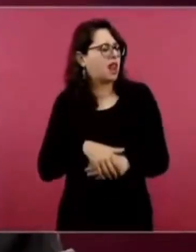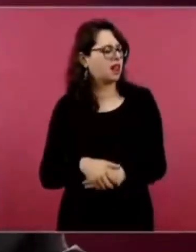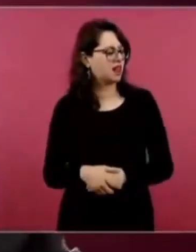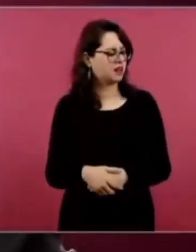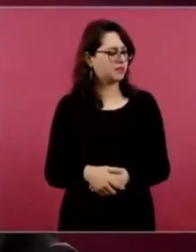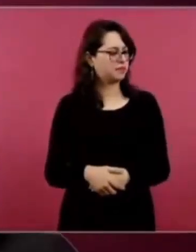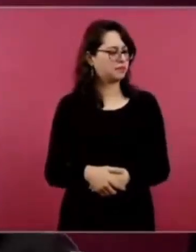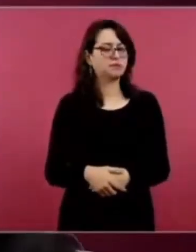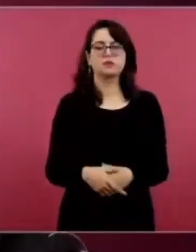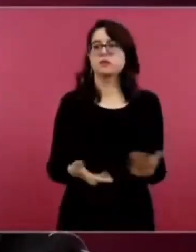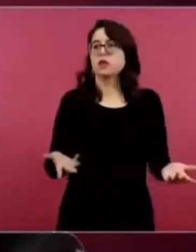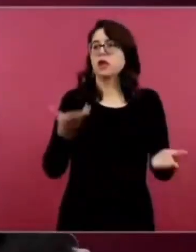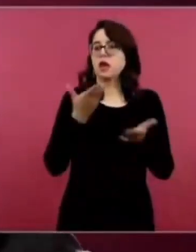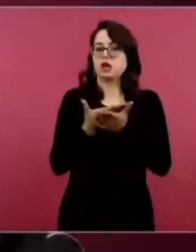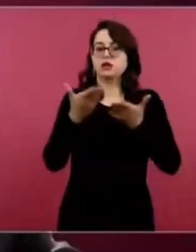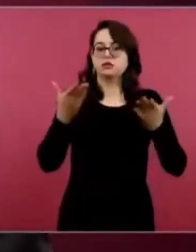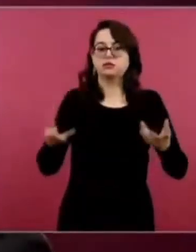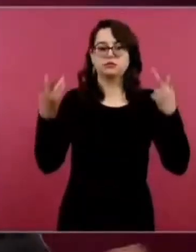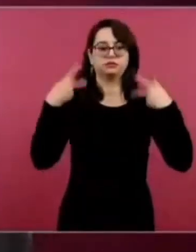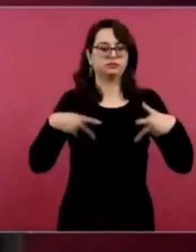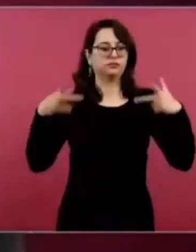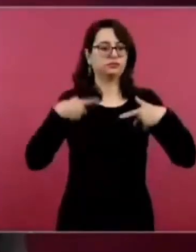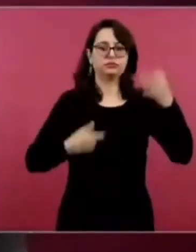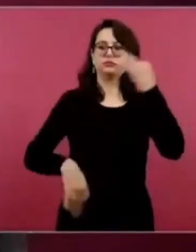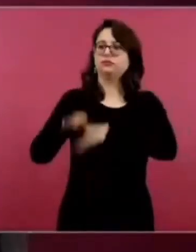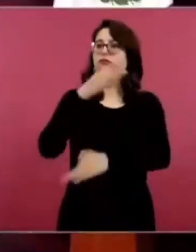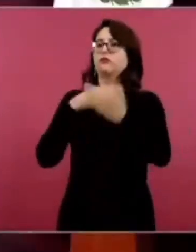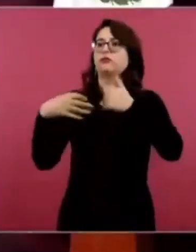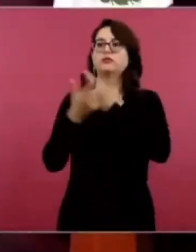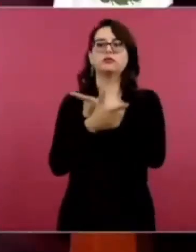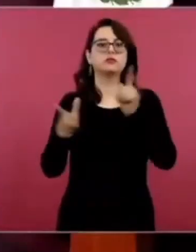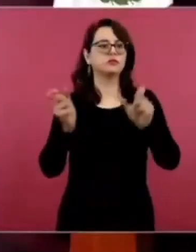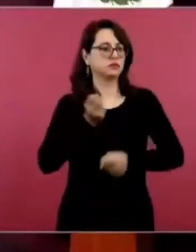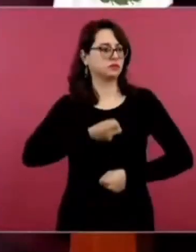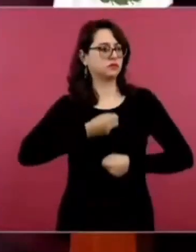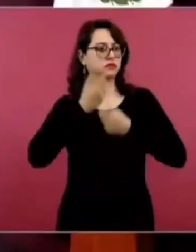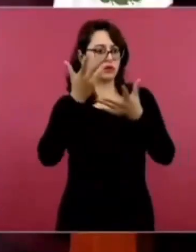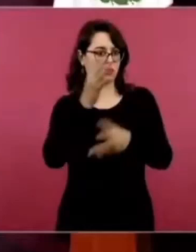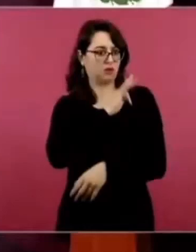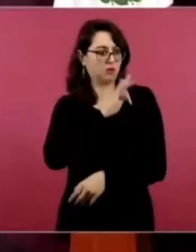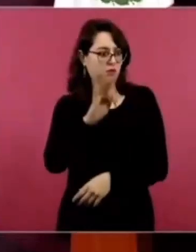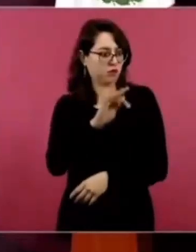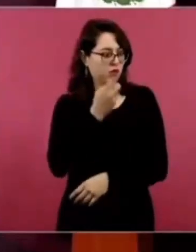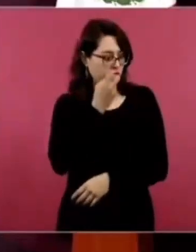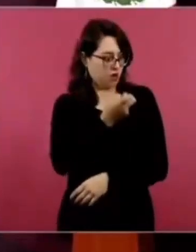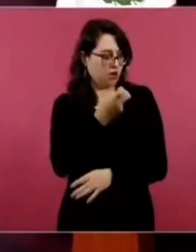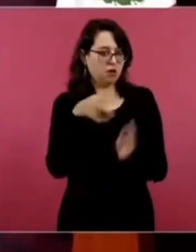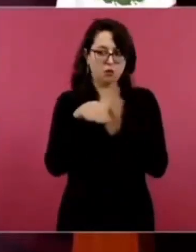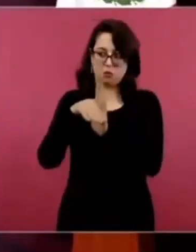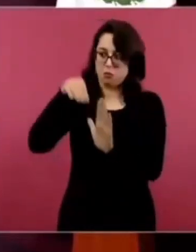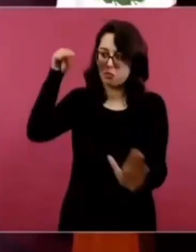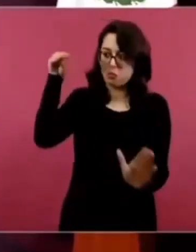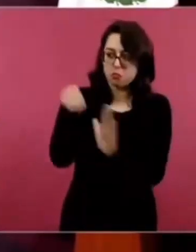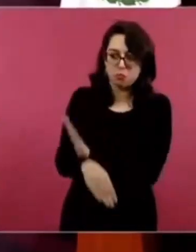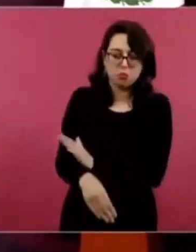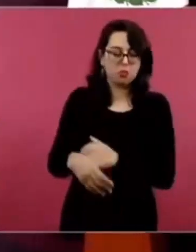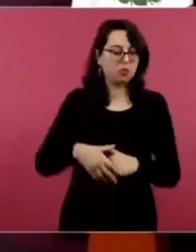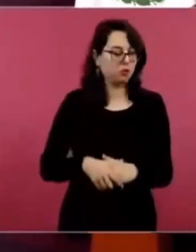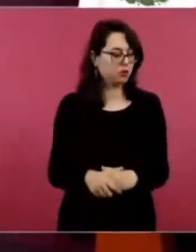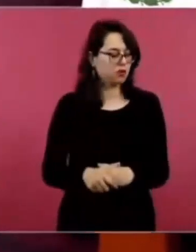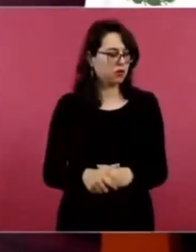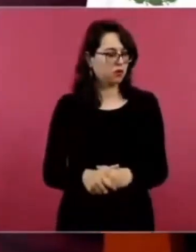manifestarnos con libertad? ¿Se está destruyendo el país? ¿Por qué hay